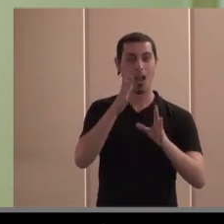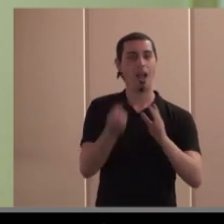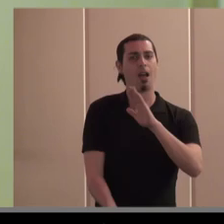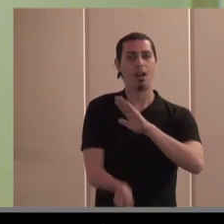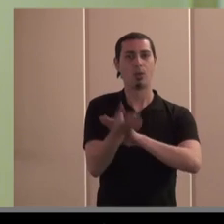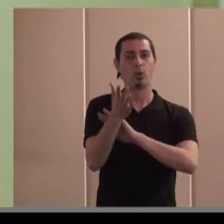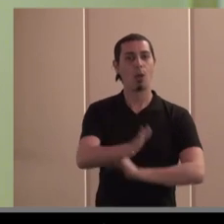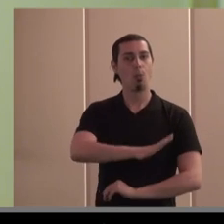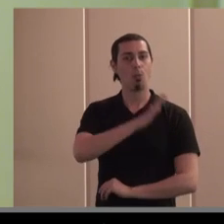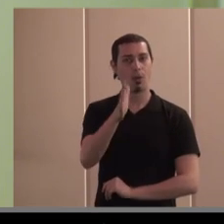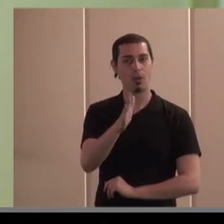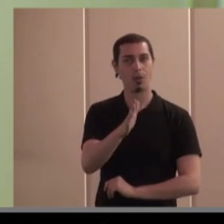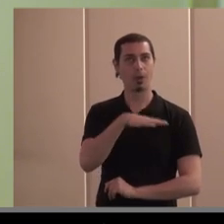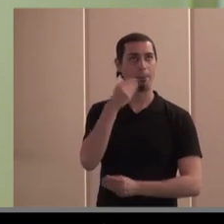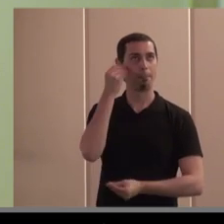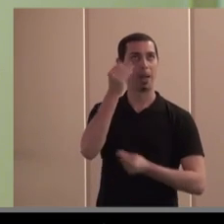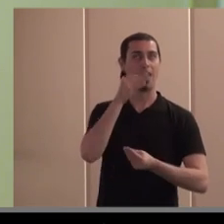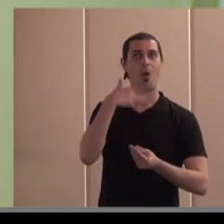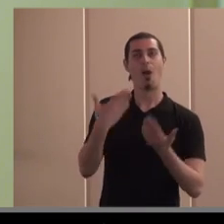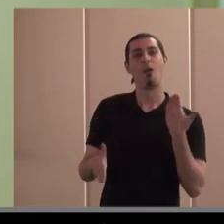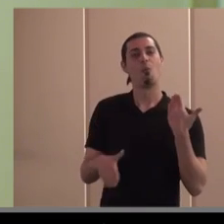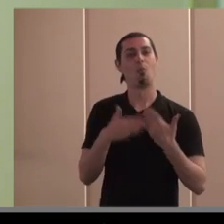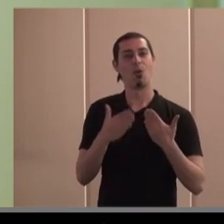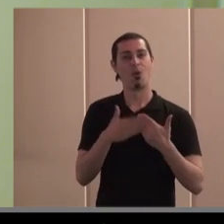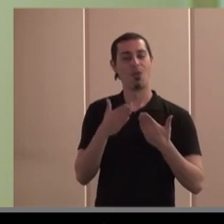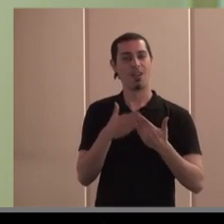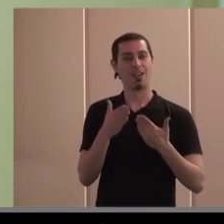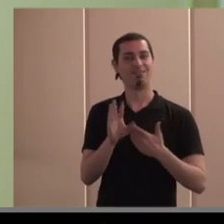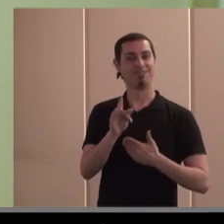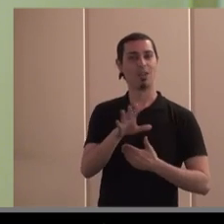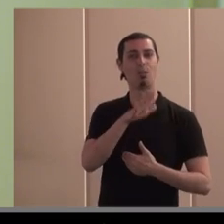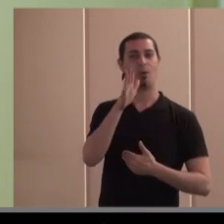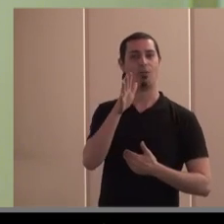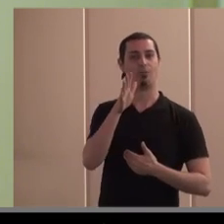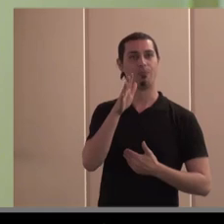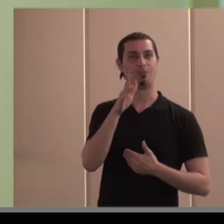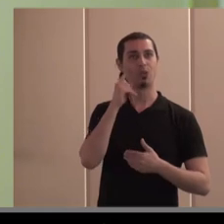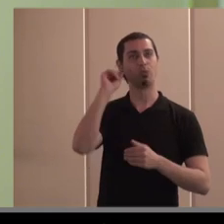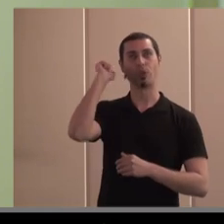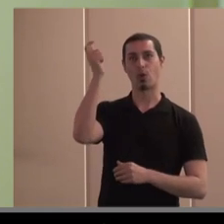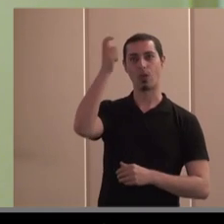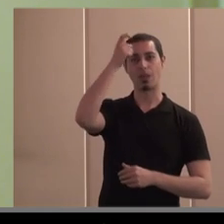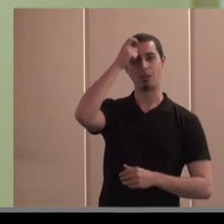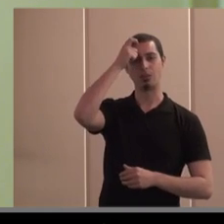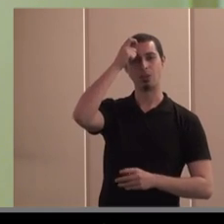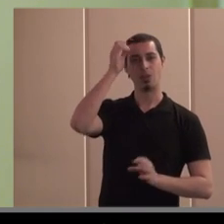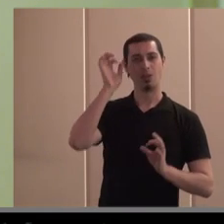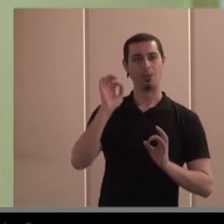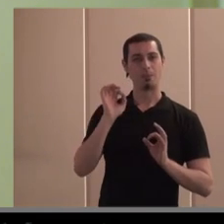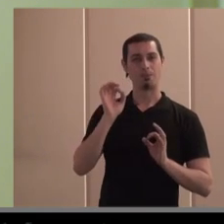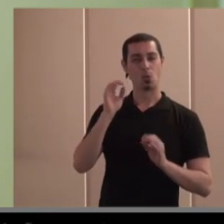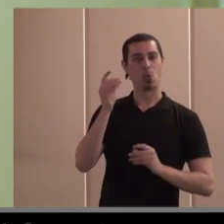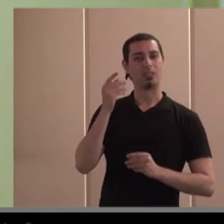movimiento empresarial, porque parece que ahora estamos más de moda porque es un concepto que se